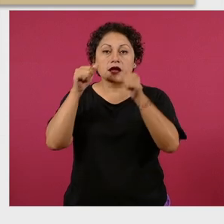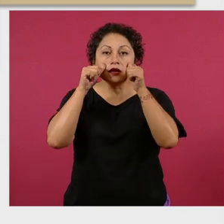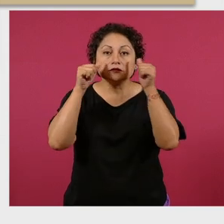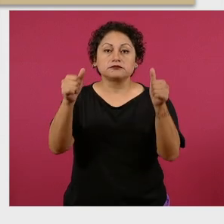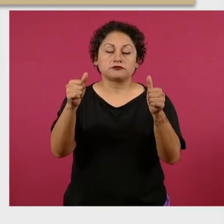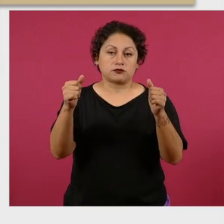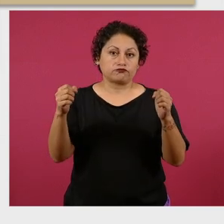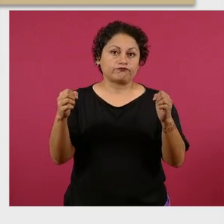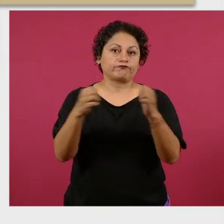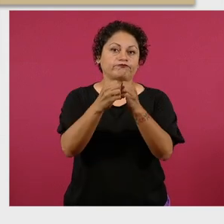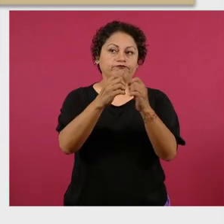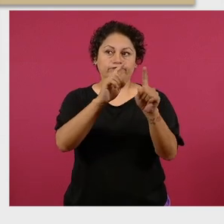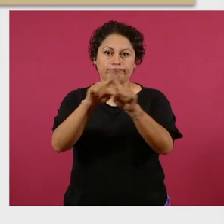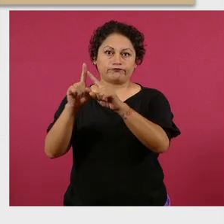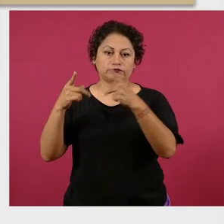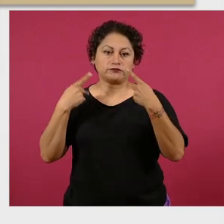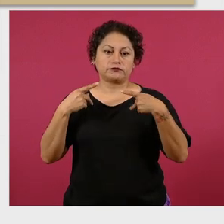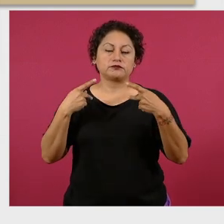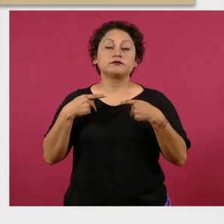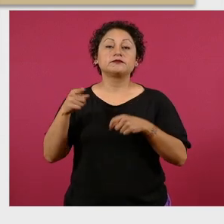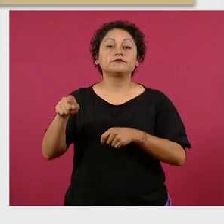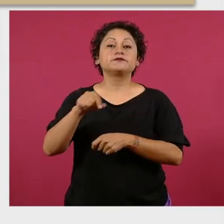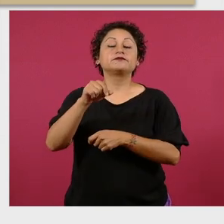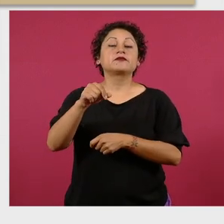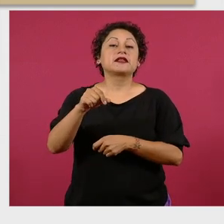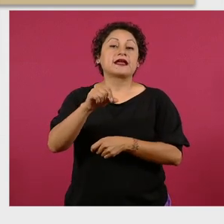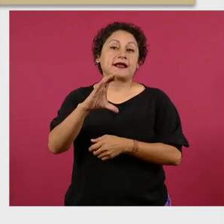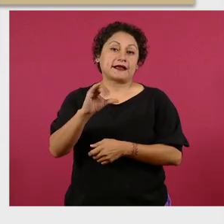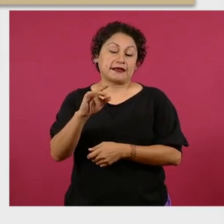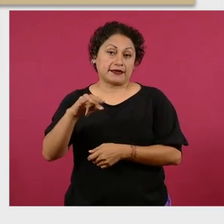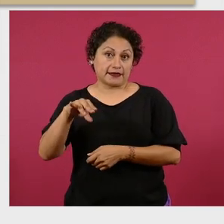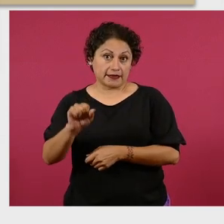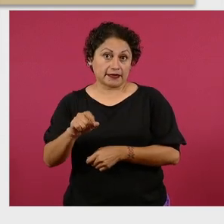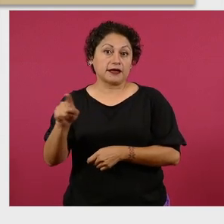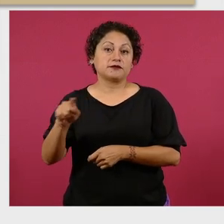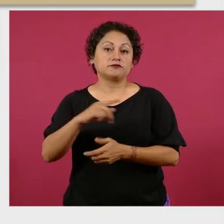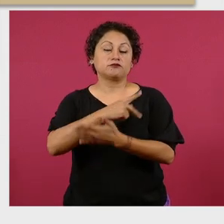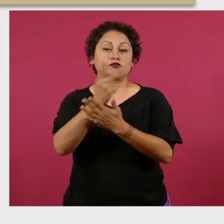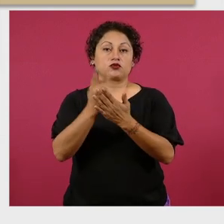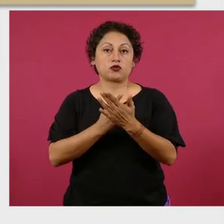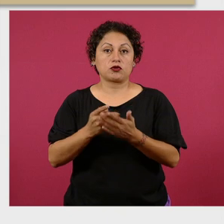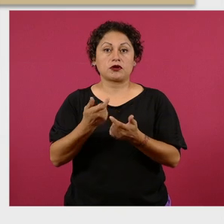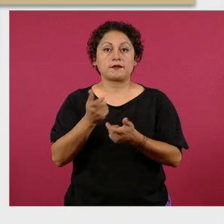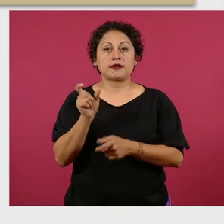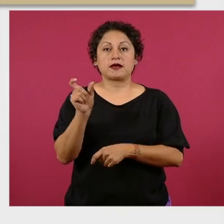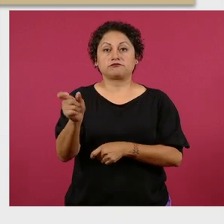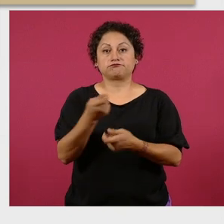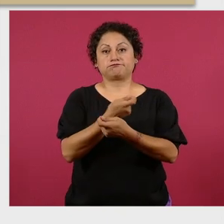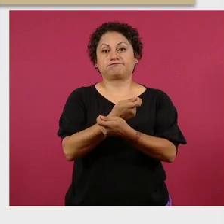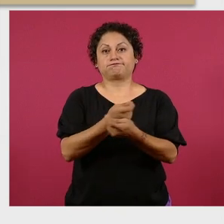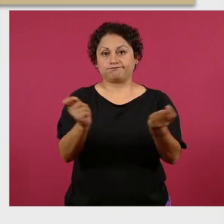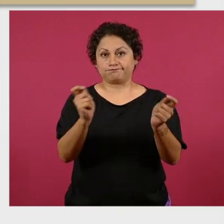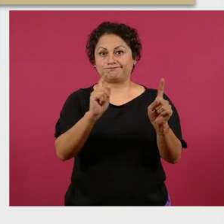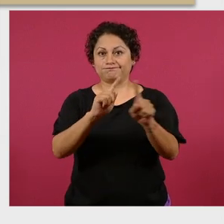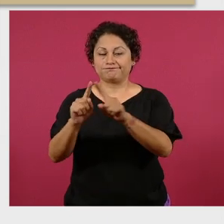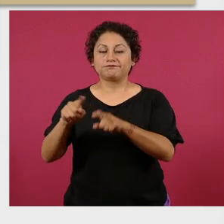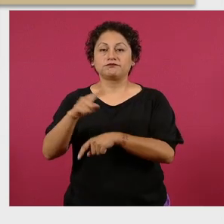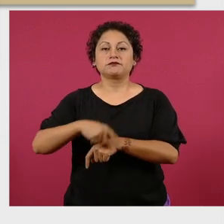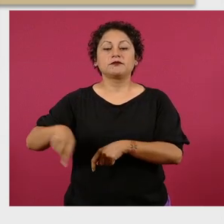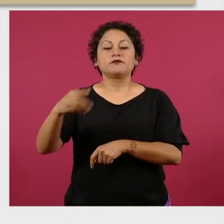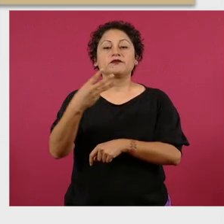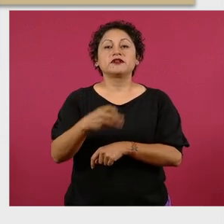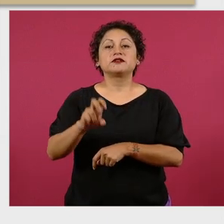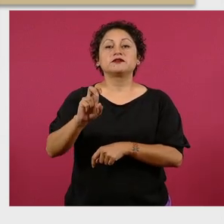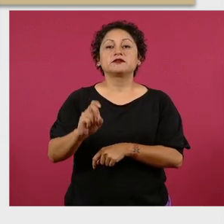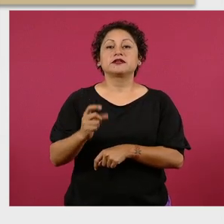urgencias. En la clínica Es Nuestra en Hidalgo se han entregado 700 tarjetas del programa y se han ejercido 331.2